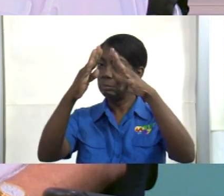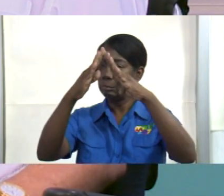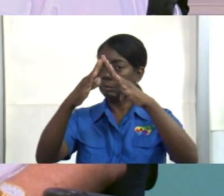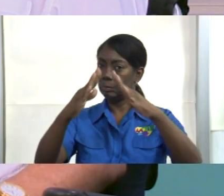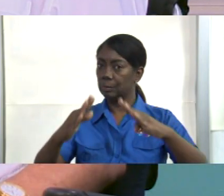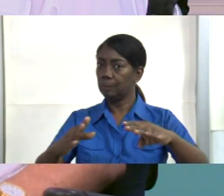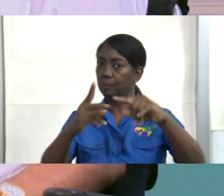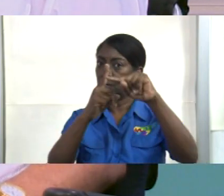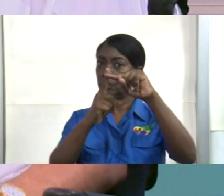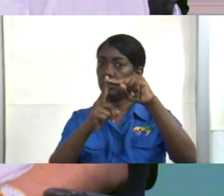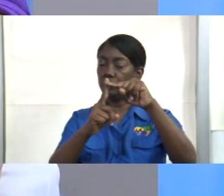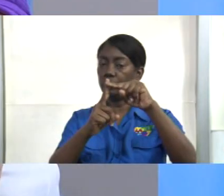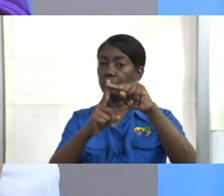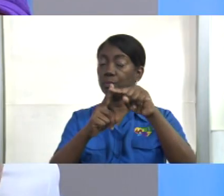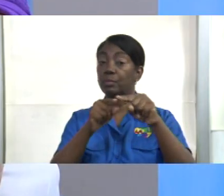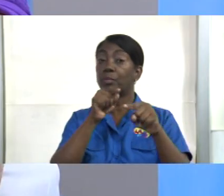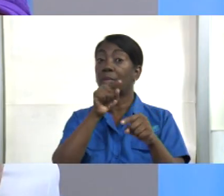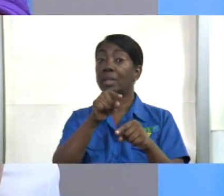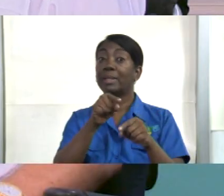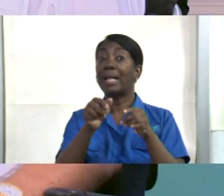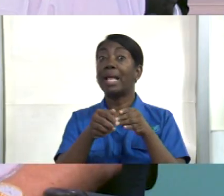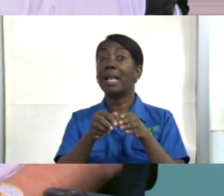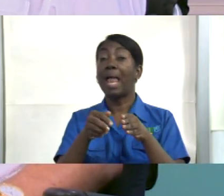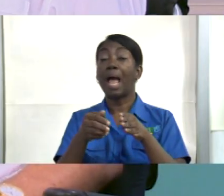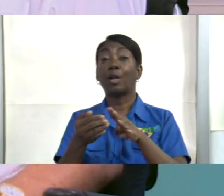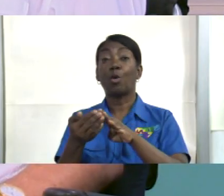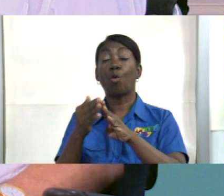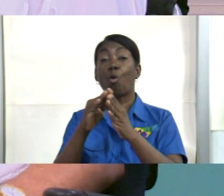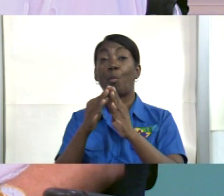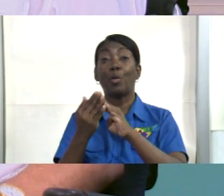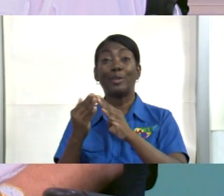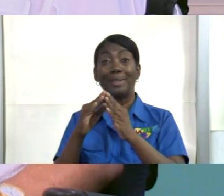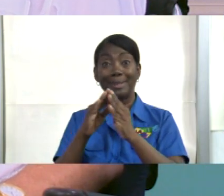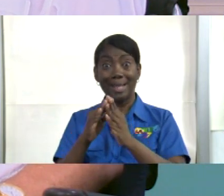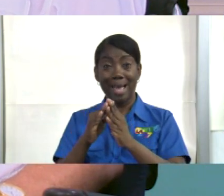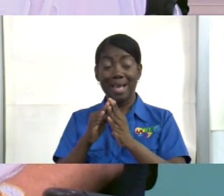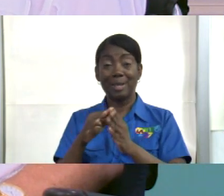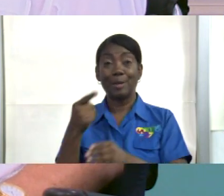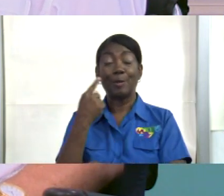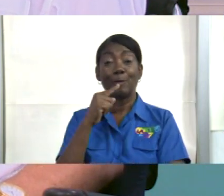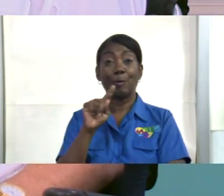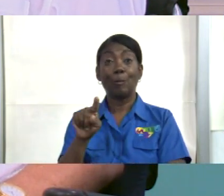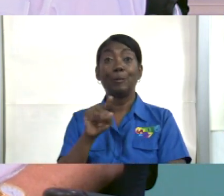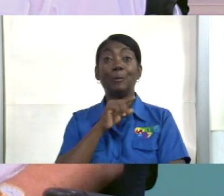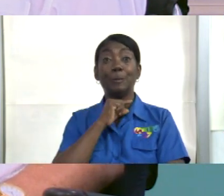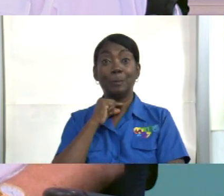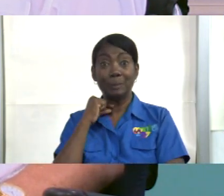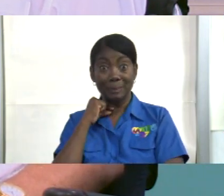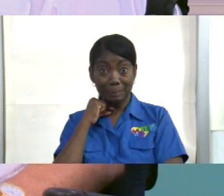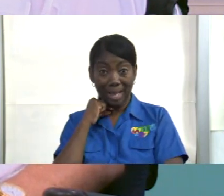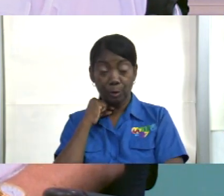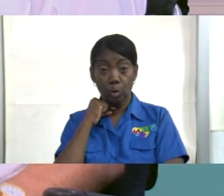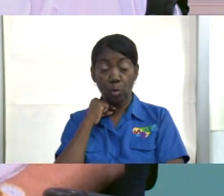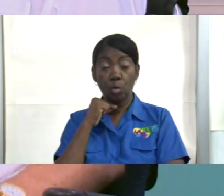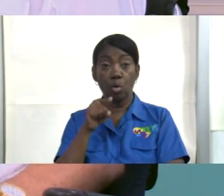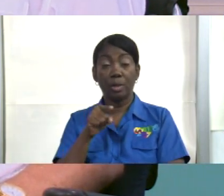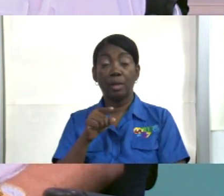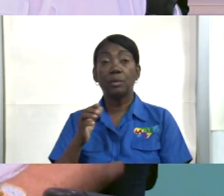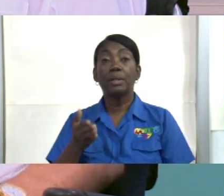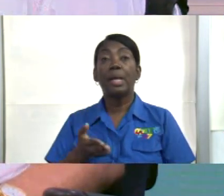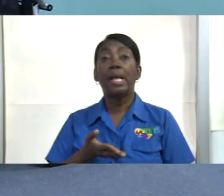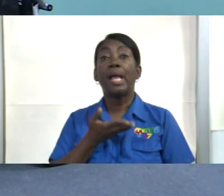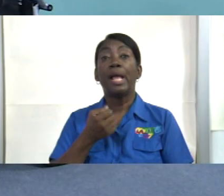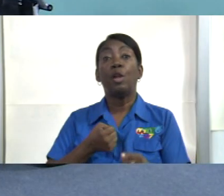su párroco con su párroco eso que era usted que los inspiró una chuta chuta